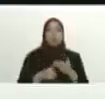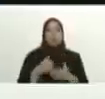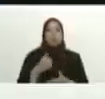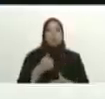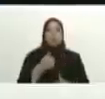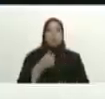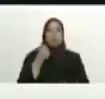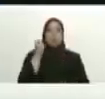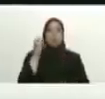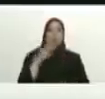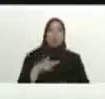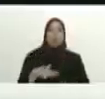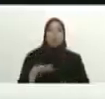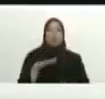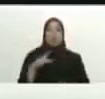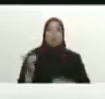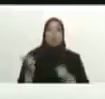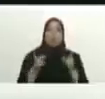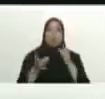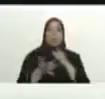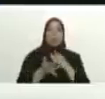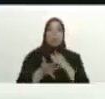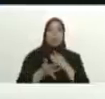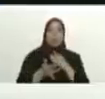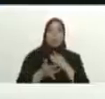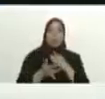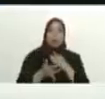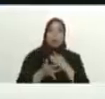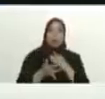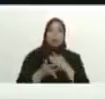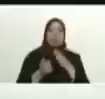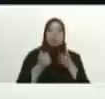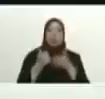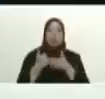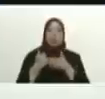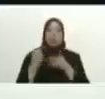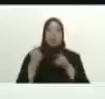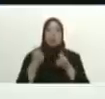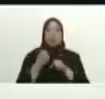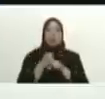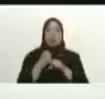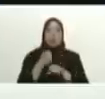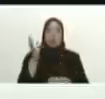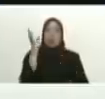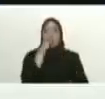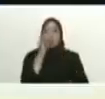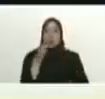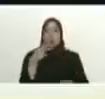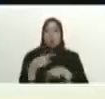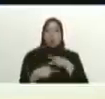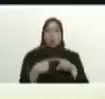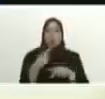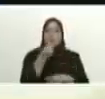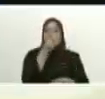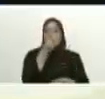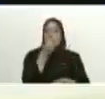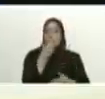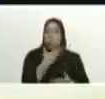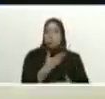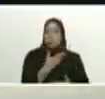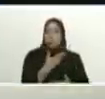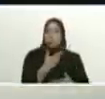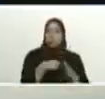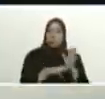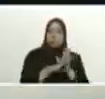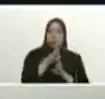con la transferencia de tecnología con la llegada de inversionistas brasileros para la producción de alimentos para